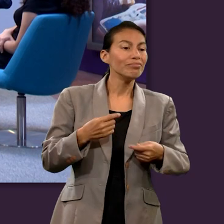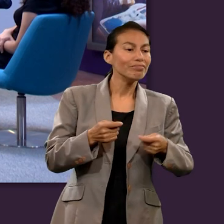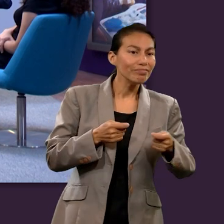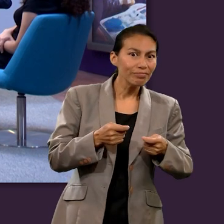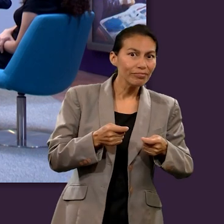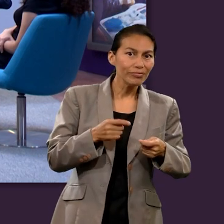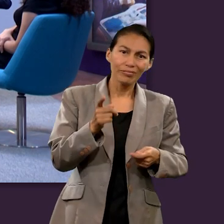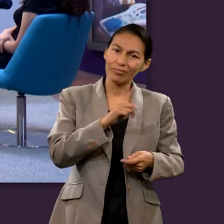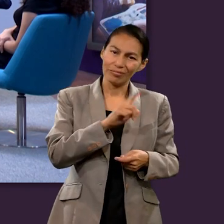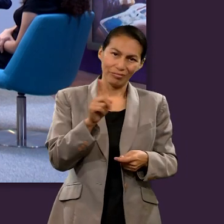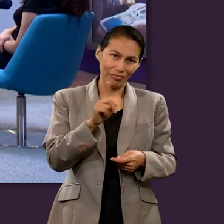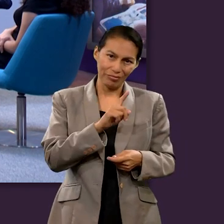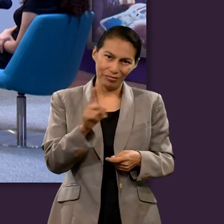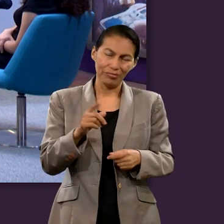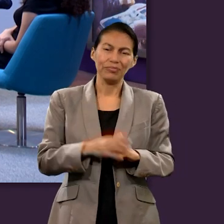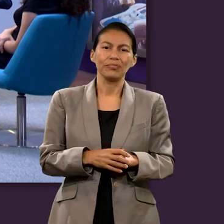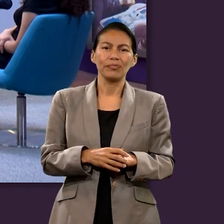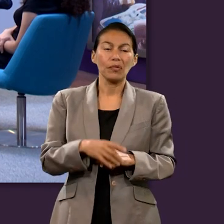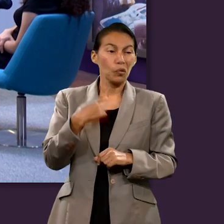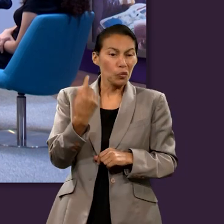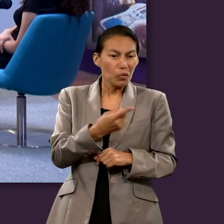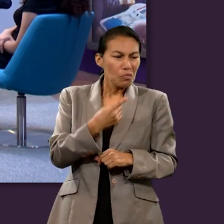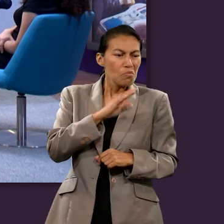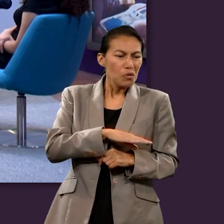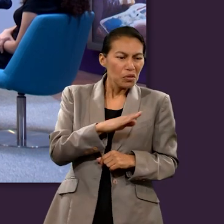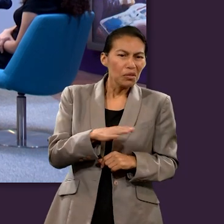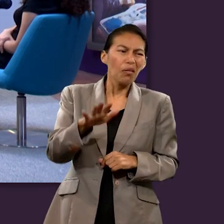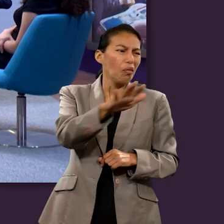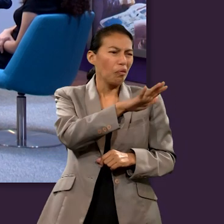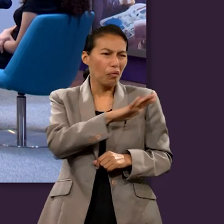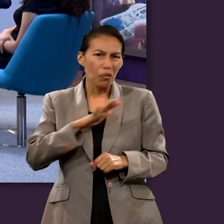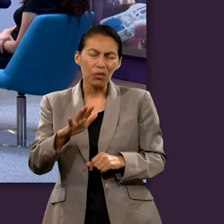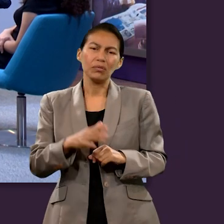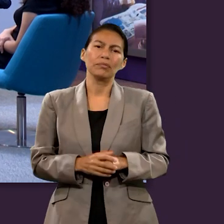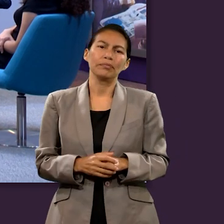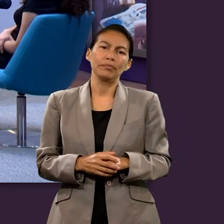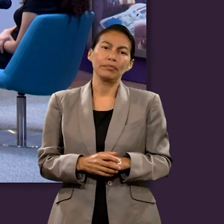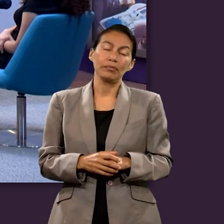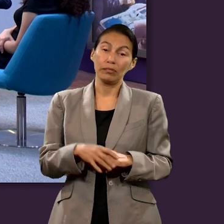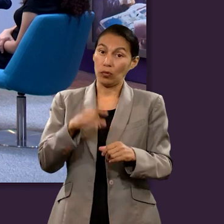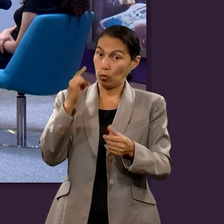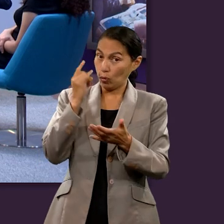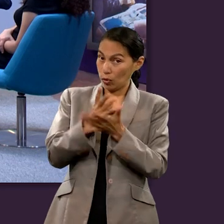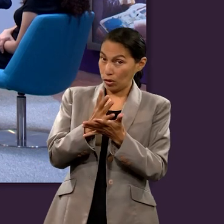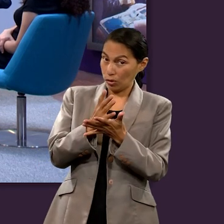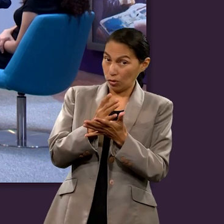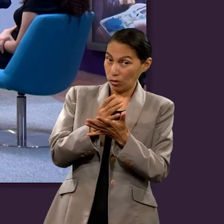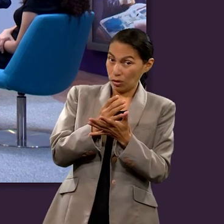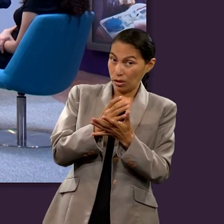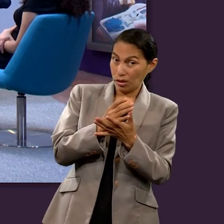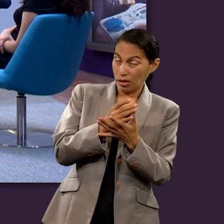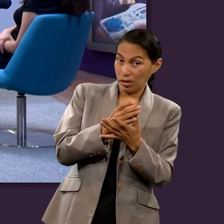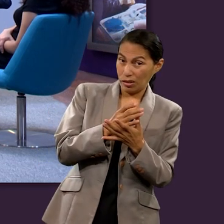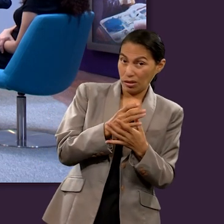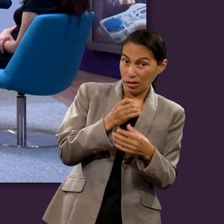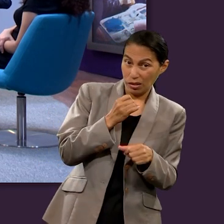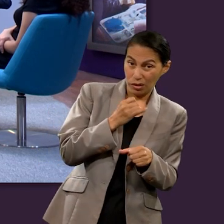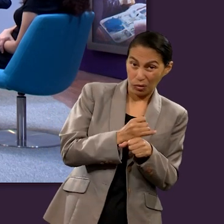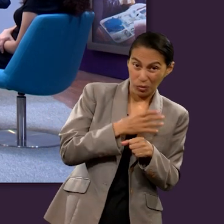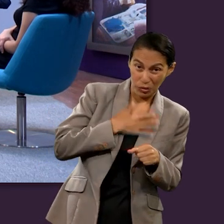tomar la justicia en este mundo porque al final de todo vamos a morir